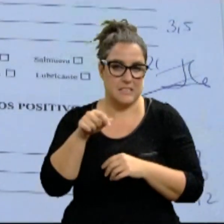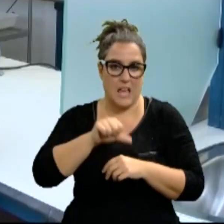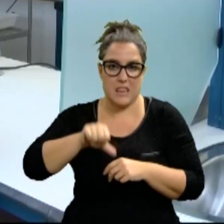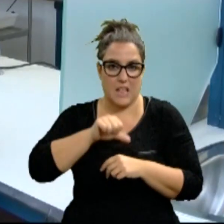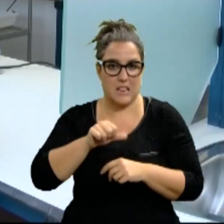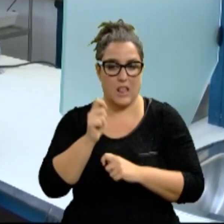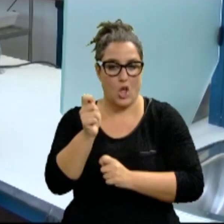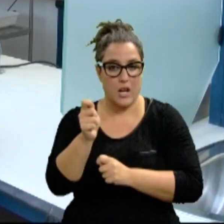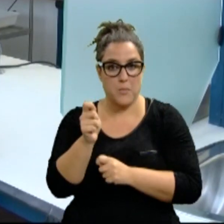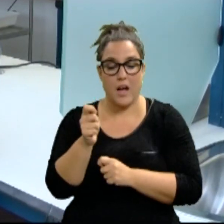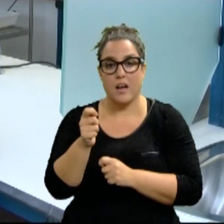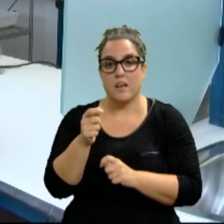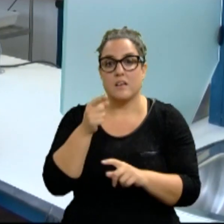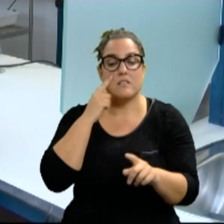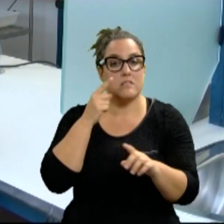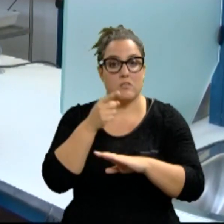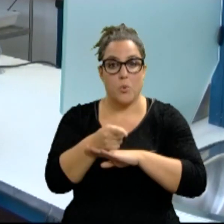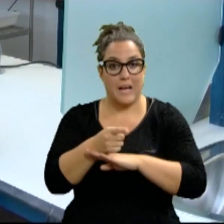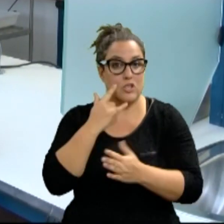cata es obligatoria para salir al mercado.